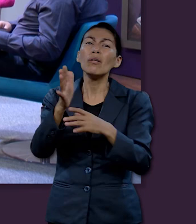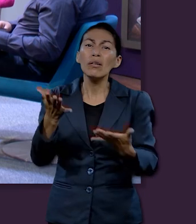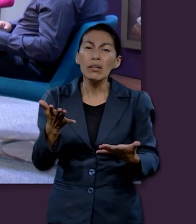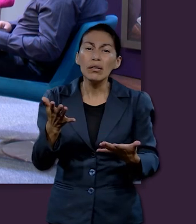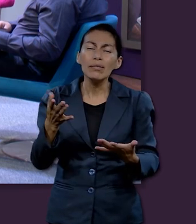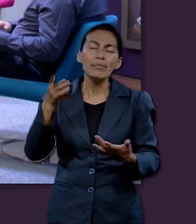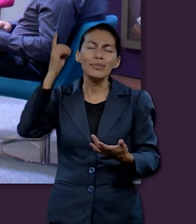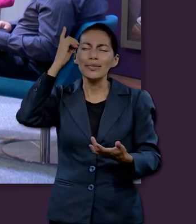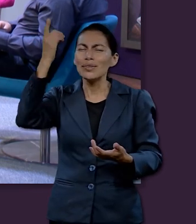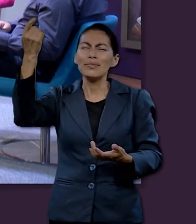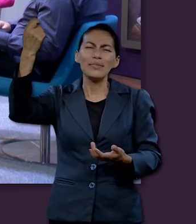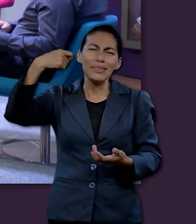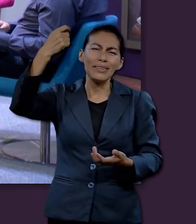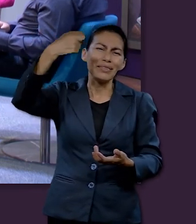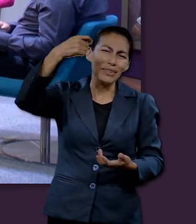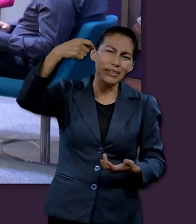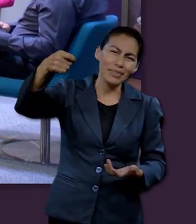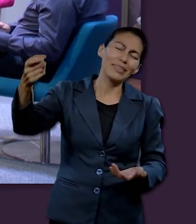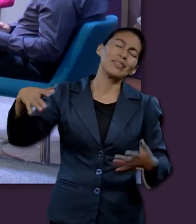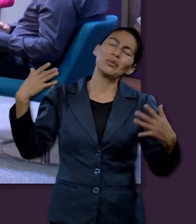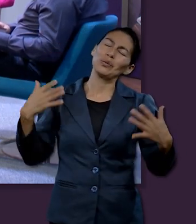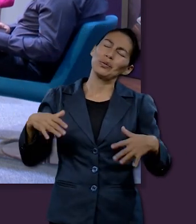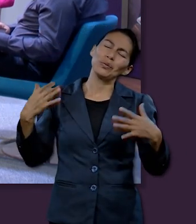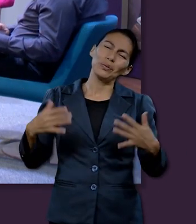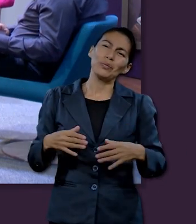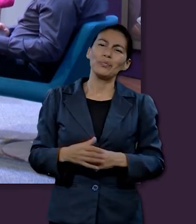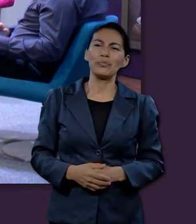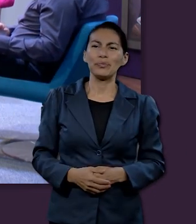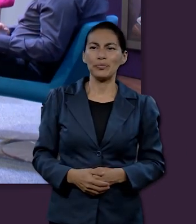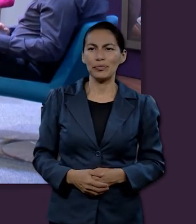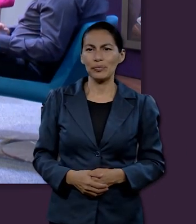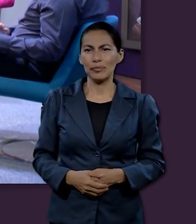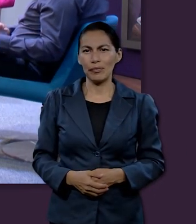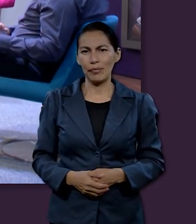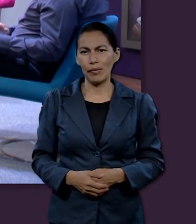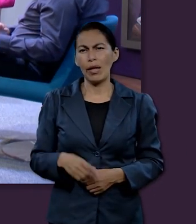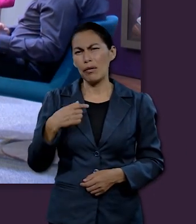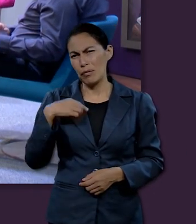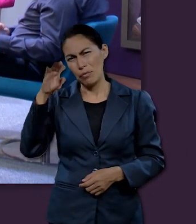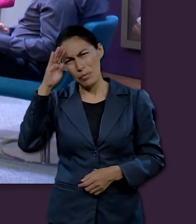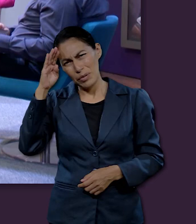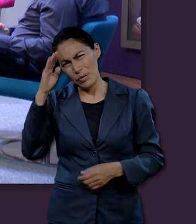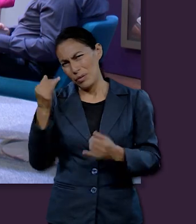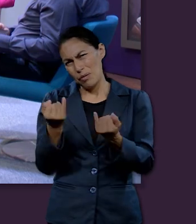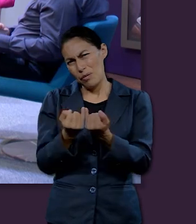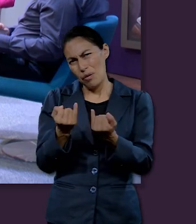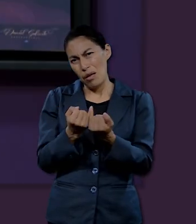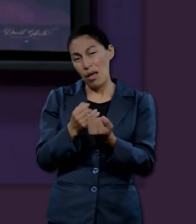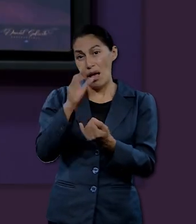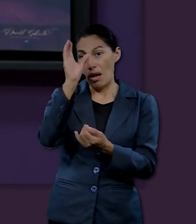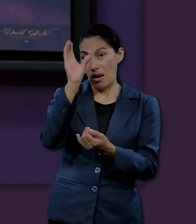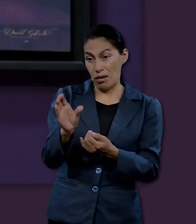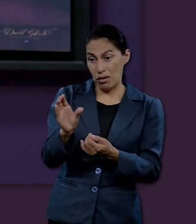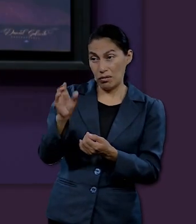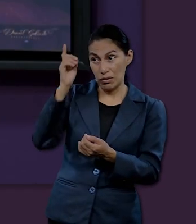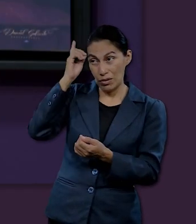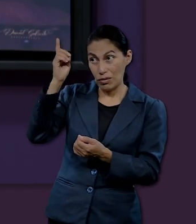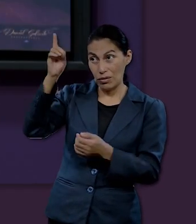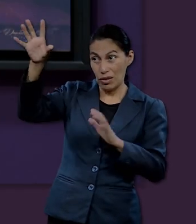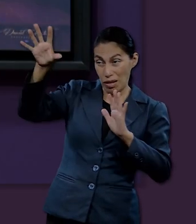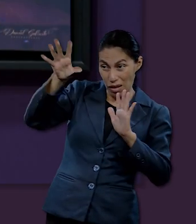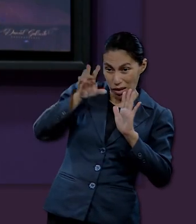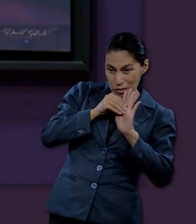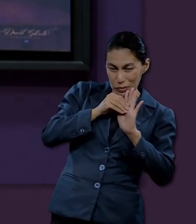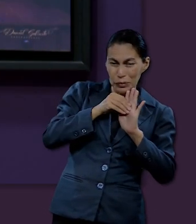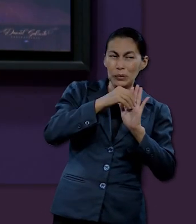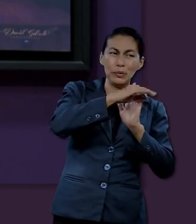y pues ser partícipes de las bendiciones que ser disciplinado nos traen. Y también considero que es importante recalcar el carácter de